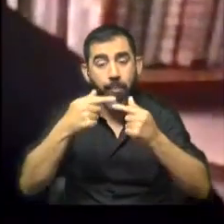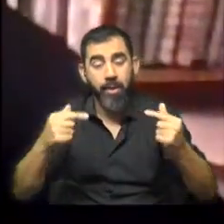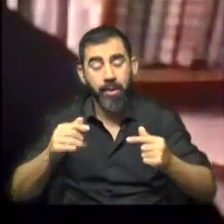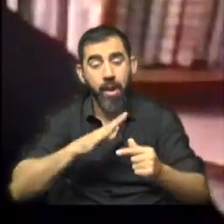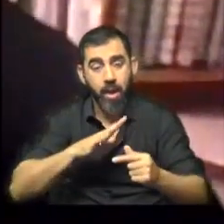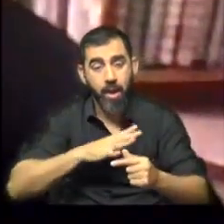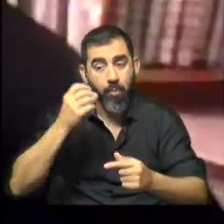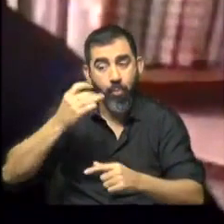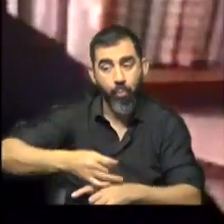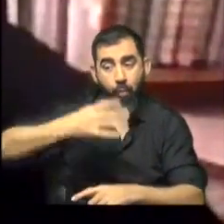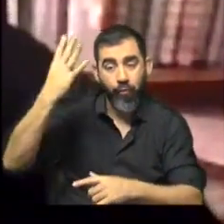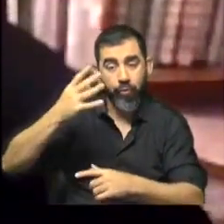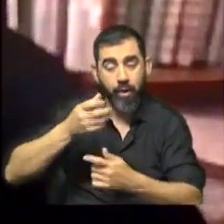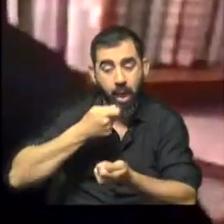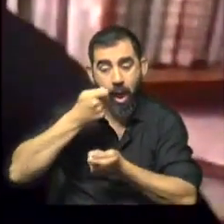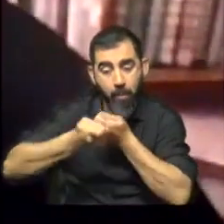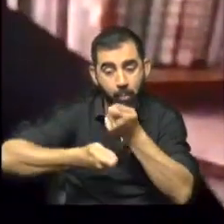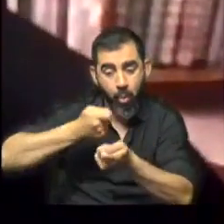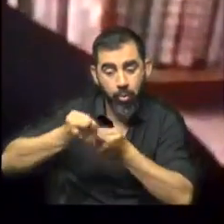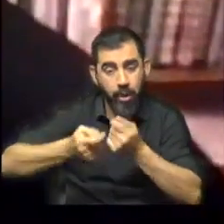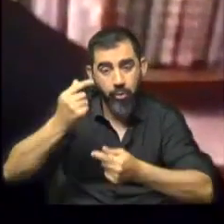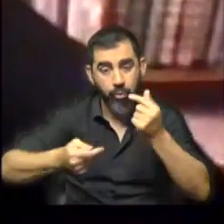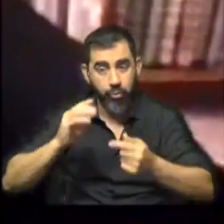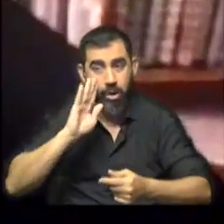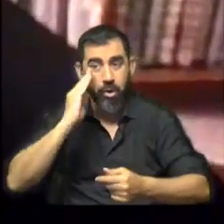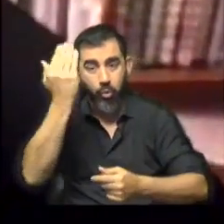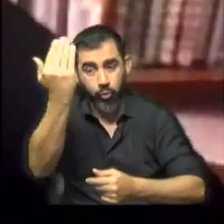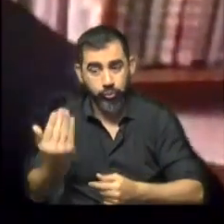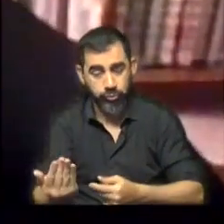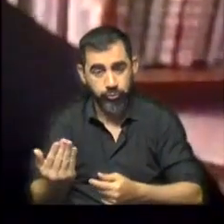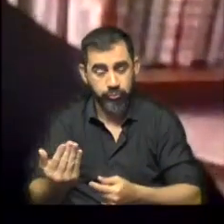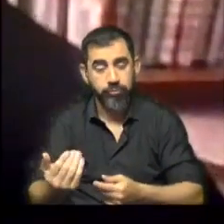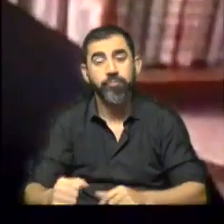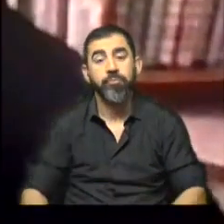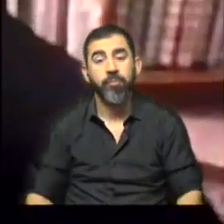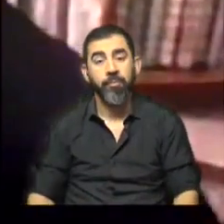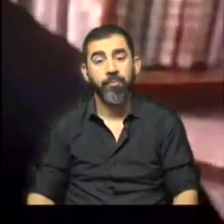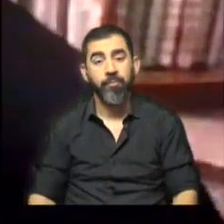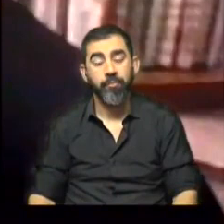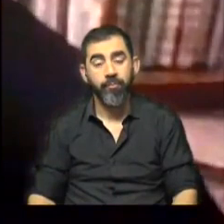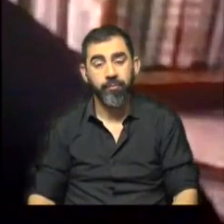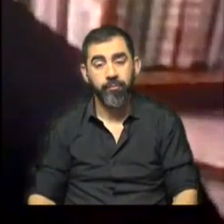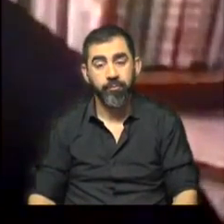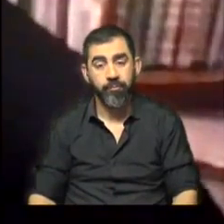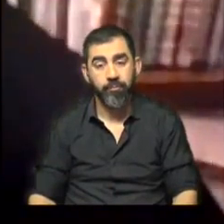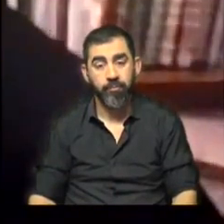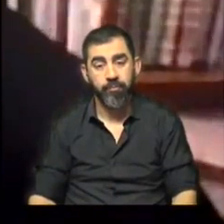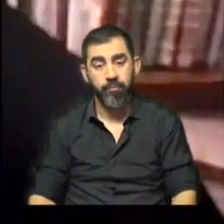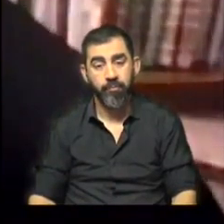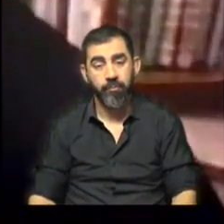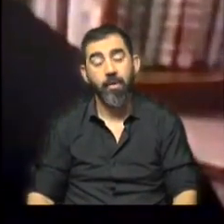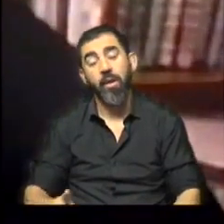había académicos reconocidos integrando y, bueno, haciendo sus aportes. Más allá de que después